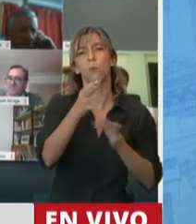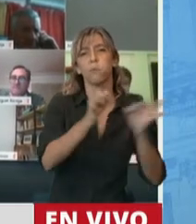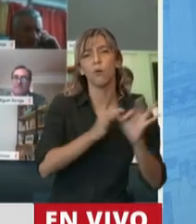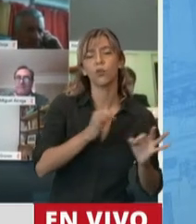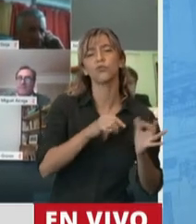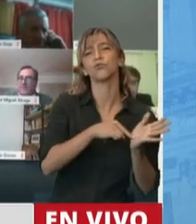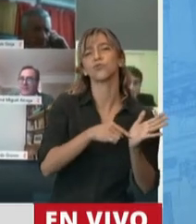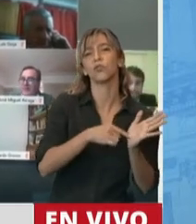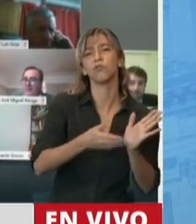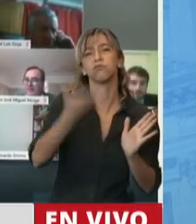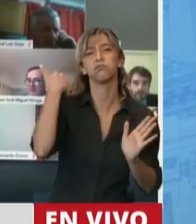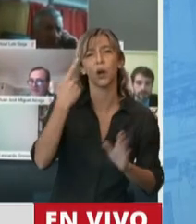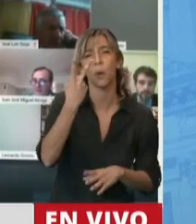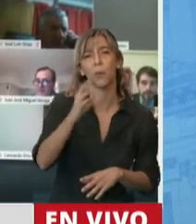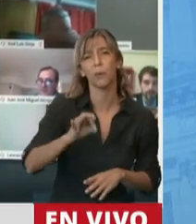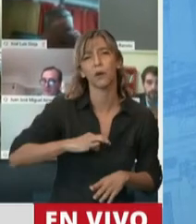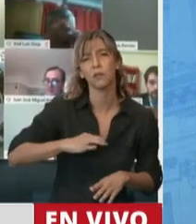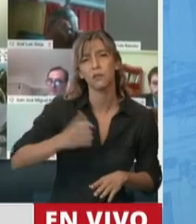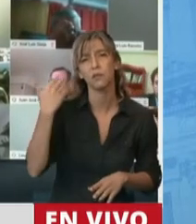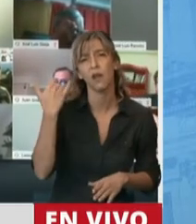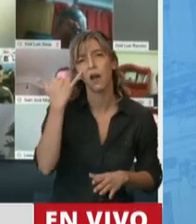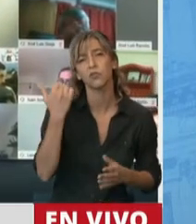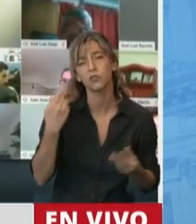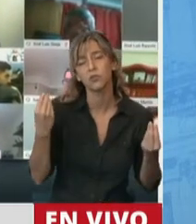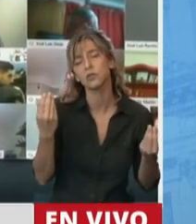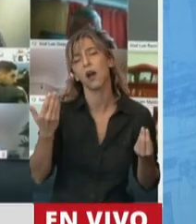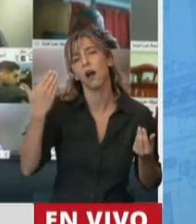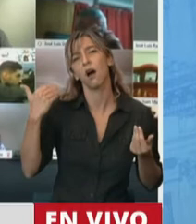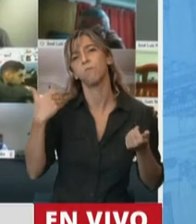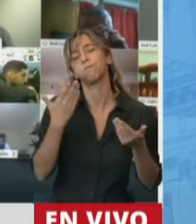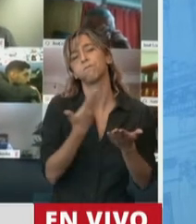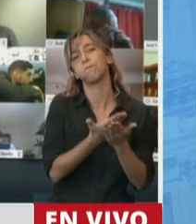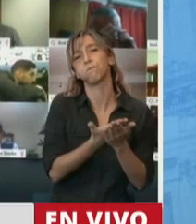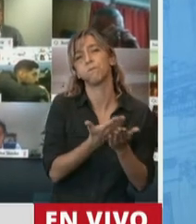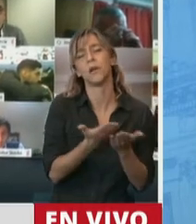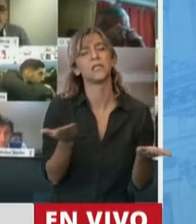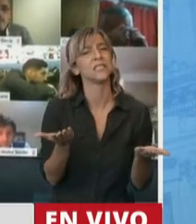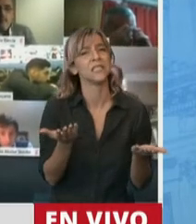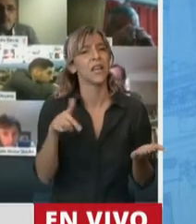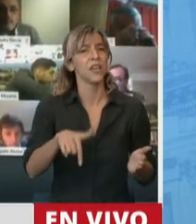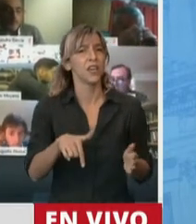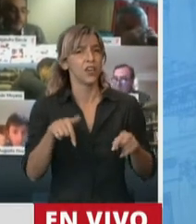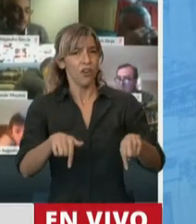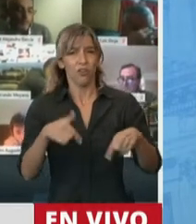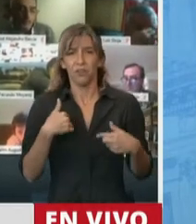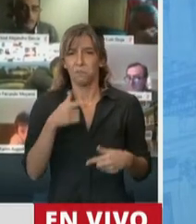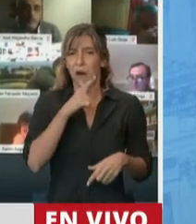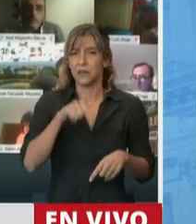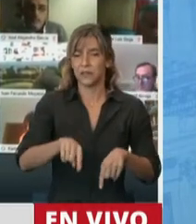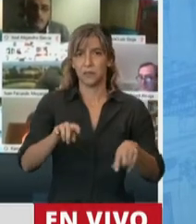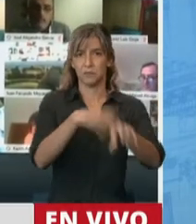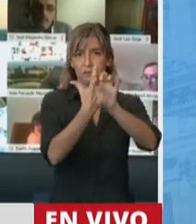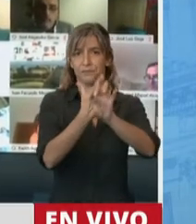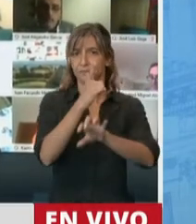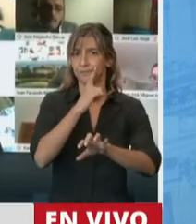estamos en este recinto, en realidad en esta caja boba virtual a la que nos han metido a discutir algo